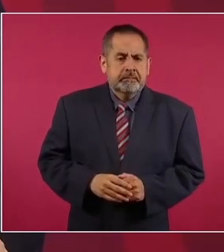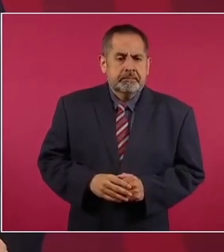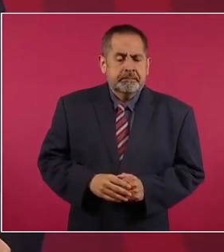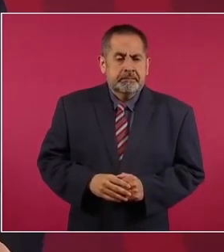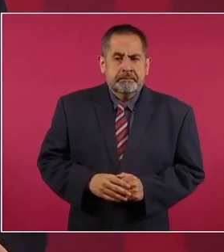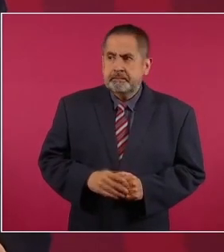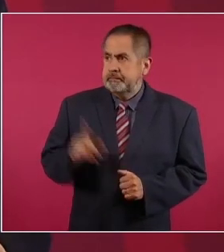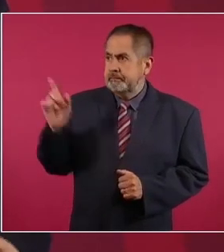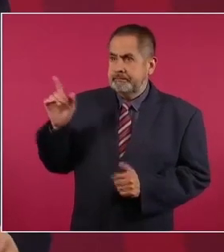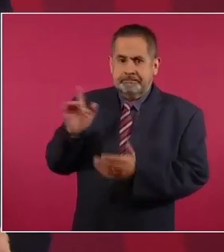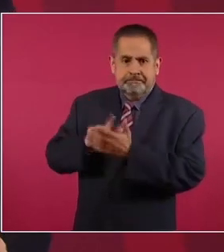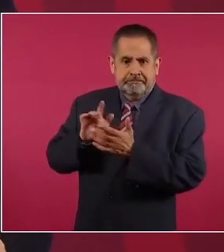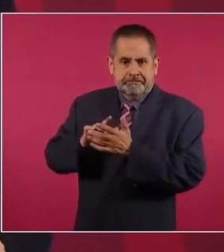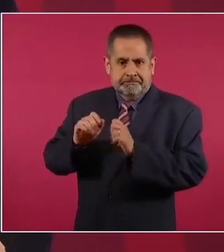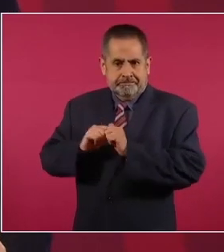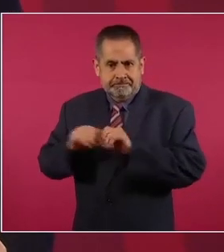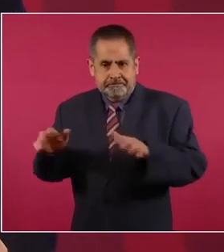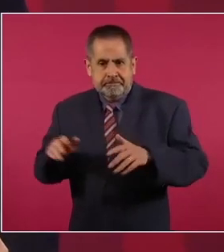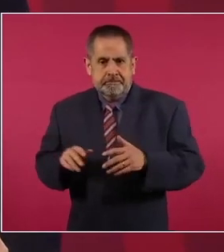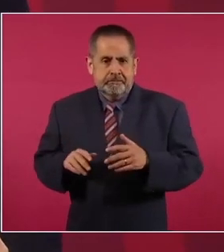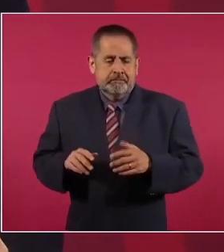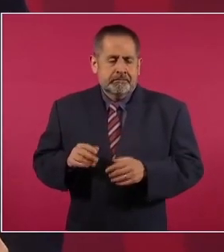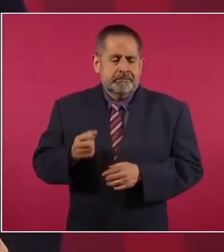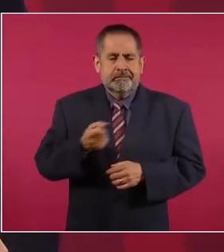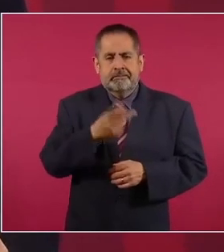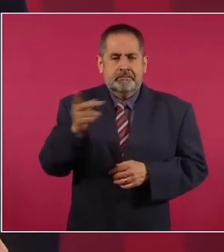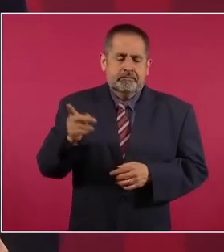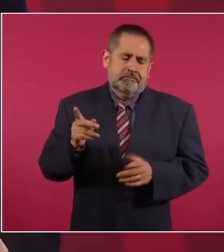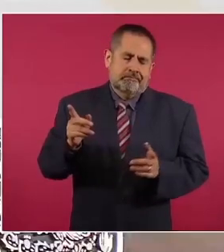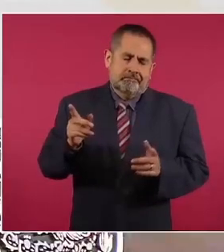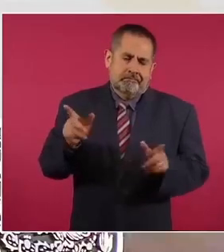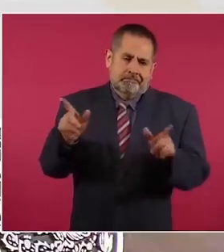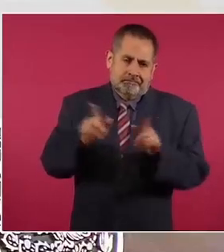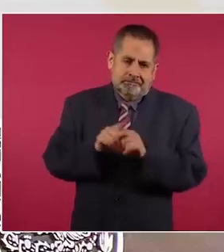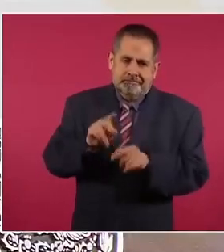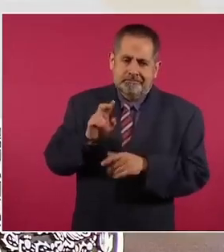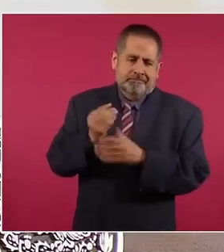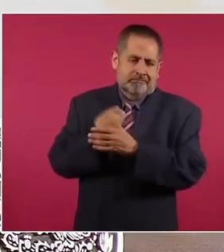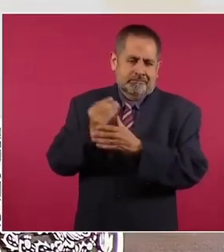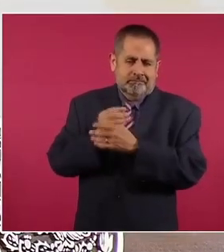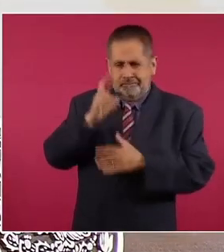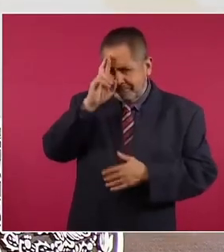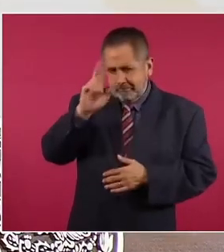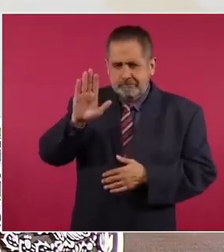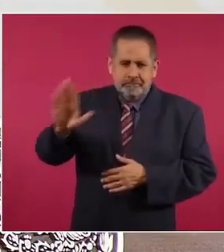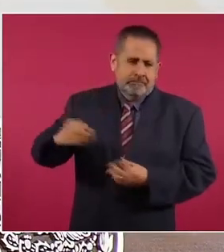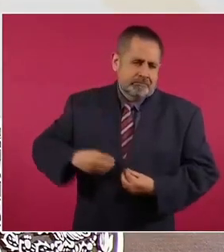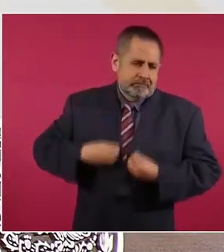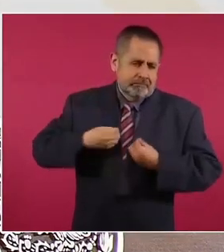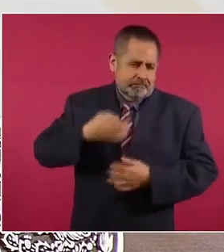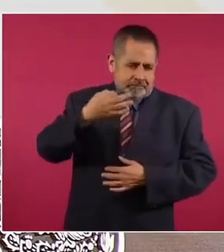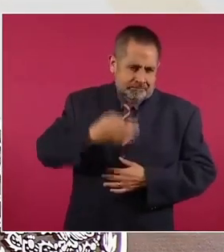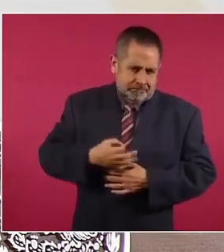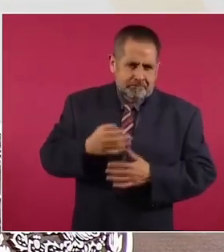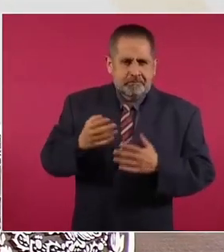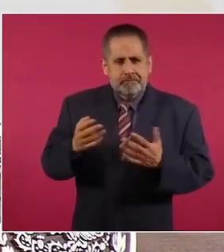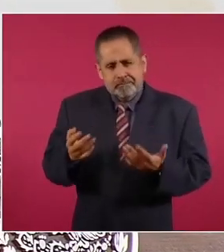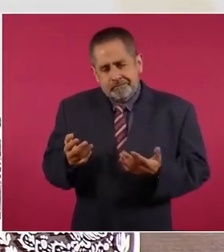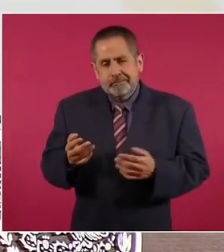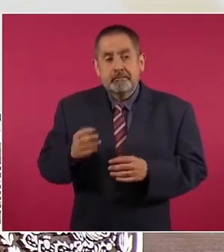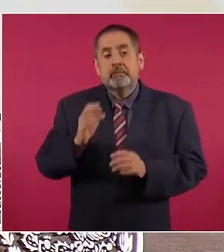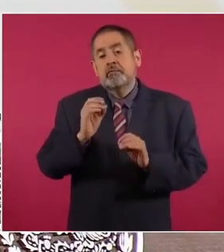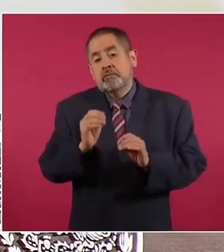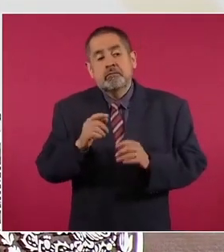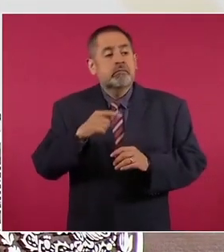que por la dignidad de las personas se reservan, o por lo que llaman el debido